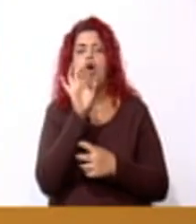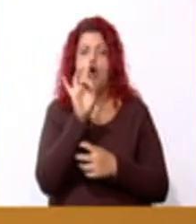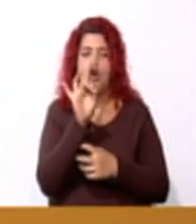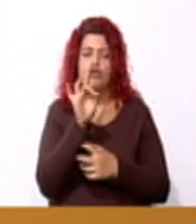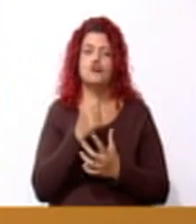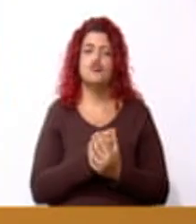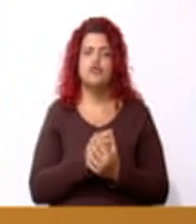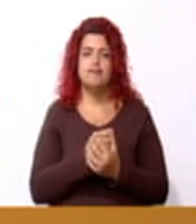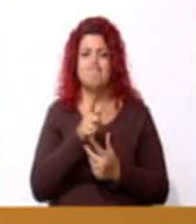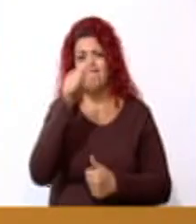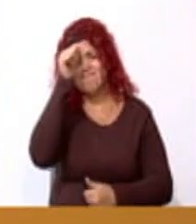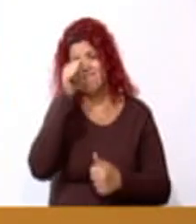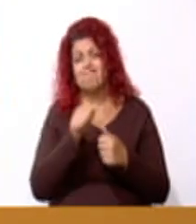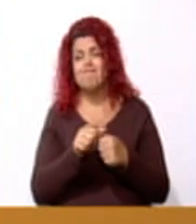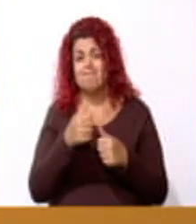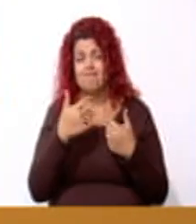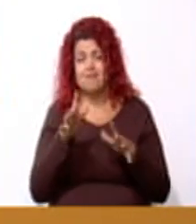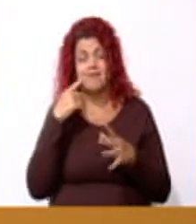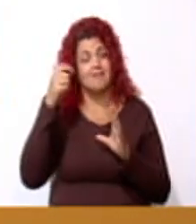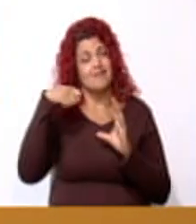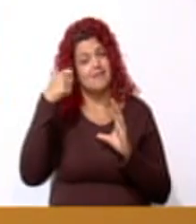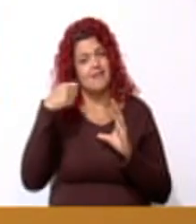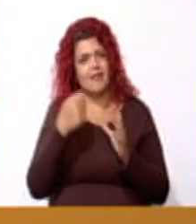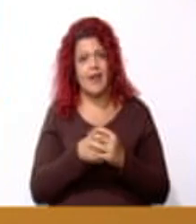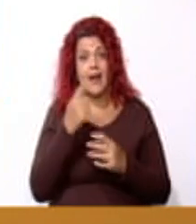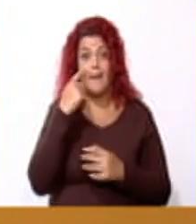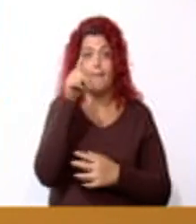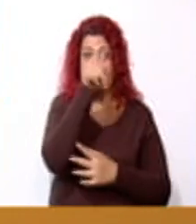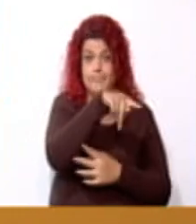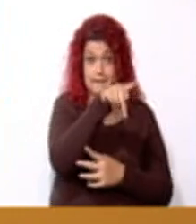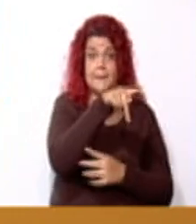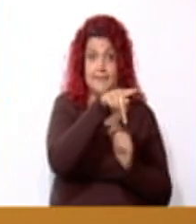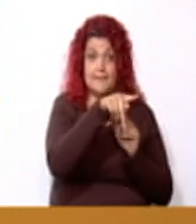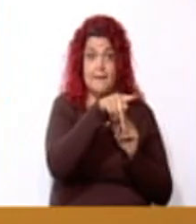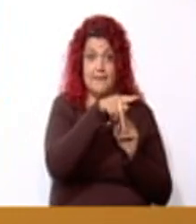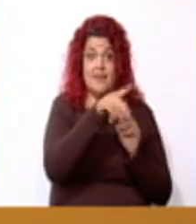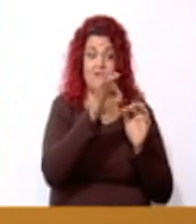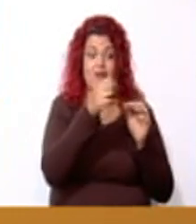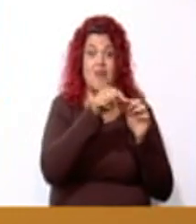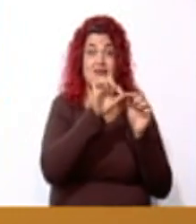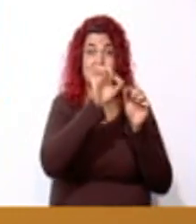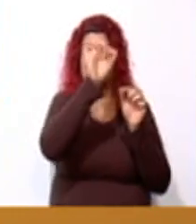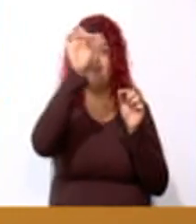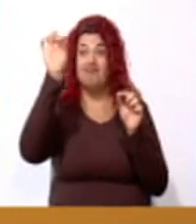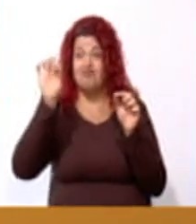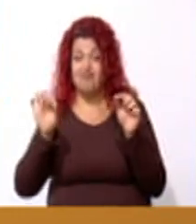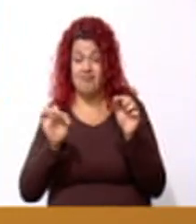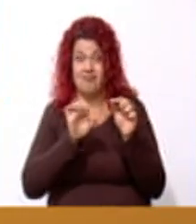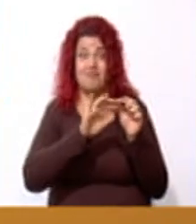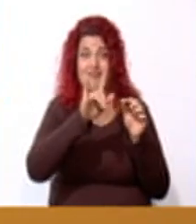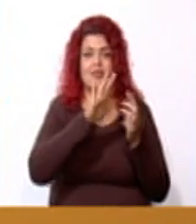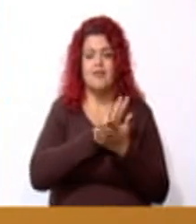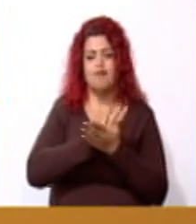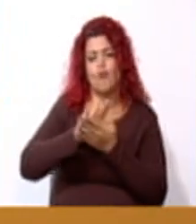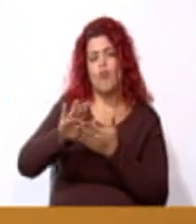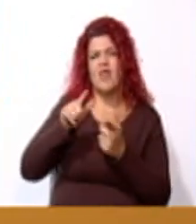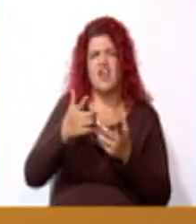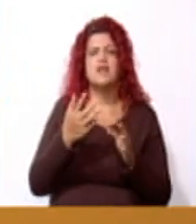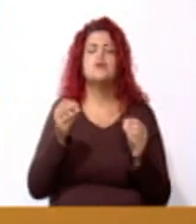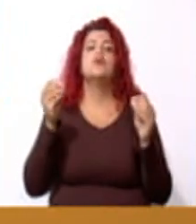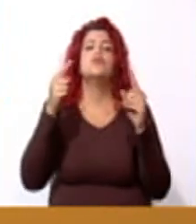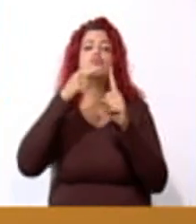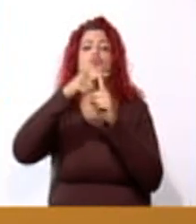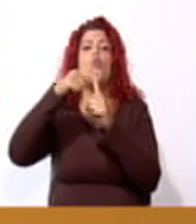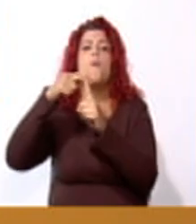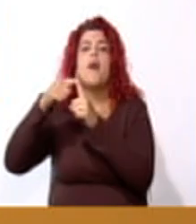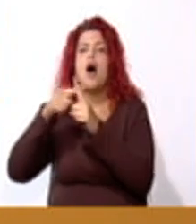Entonces, recordemos lo que vimos en el video. El perímetro de una figura geométrica plana en la suma de